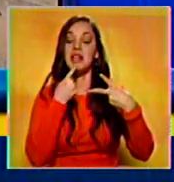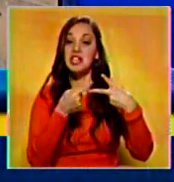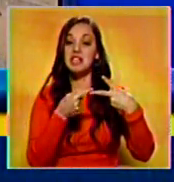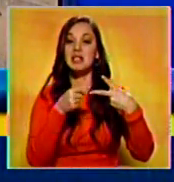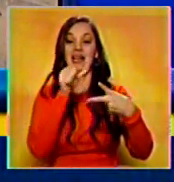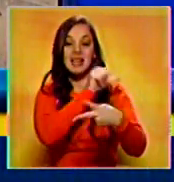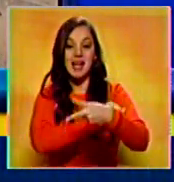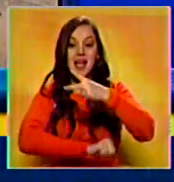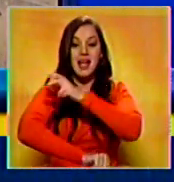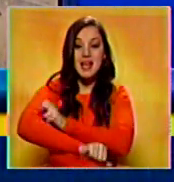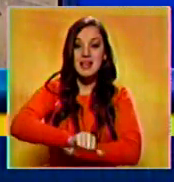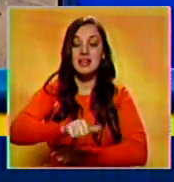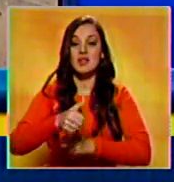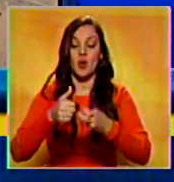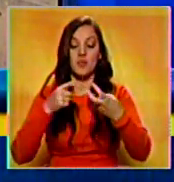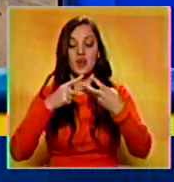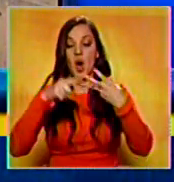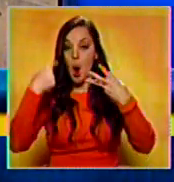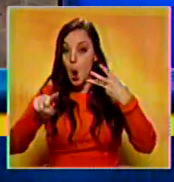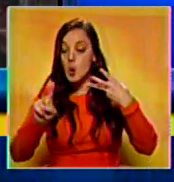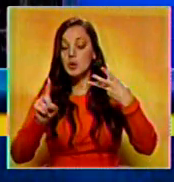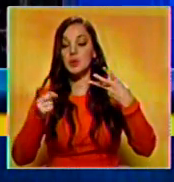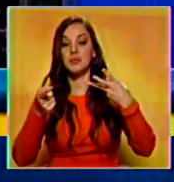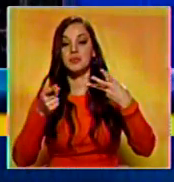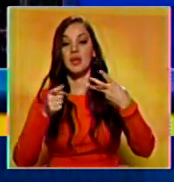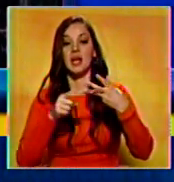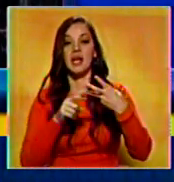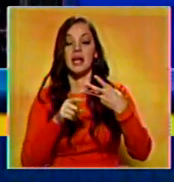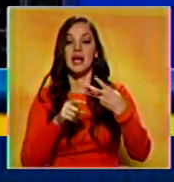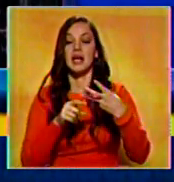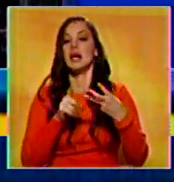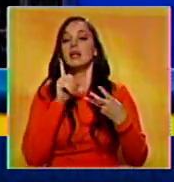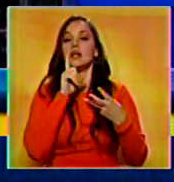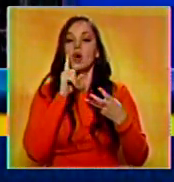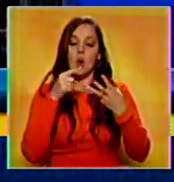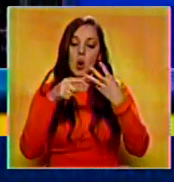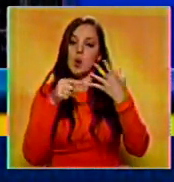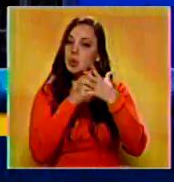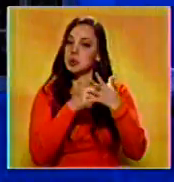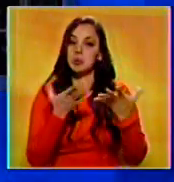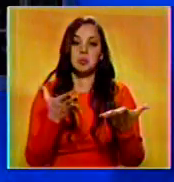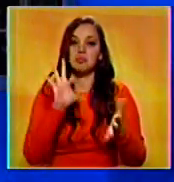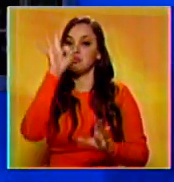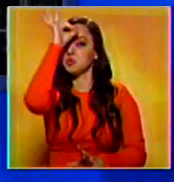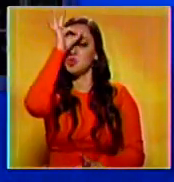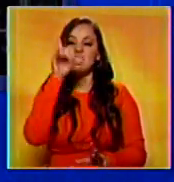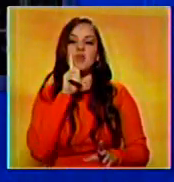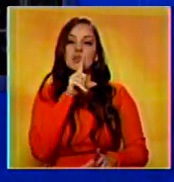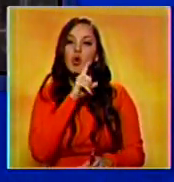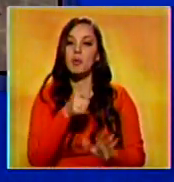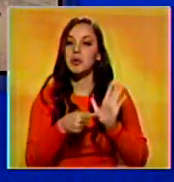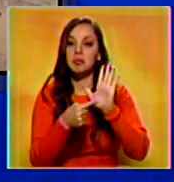que quedó herido el interno Manuel Antonio Sánchez Guerrero. La identidad del resto de las víctimas no ha sido revelada.